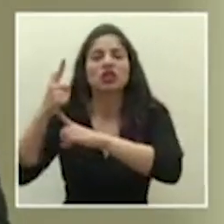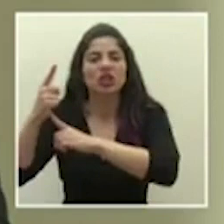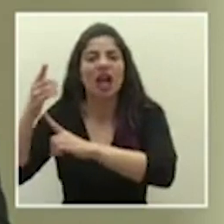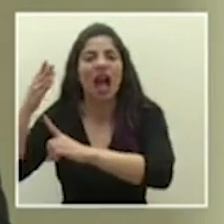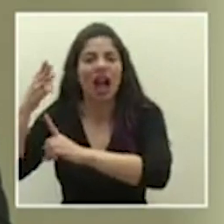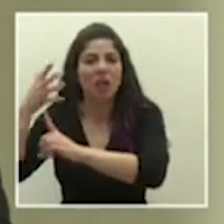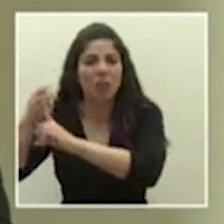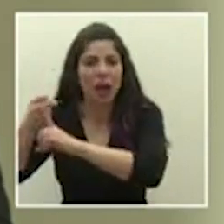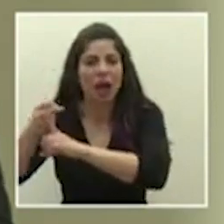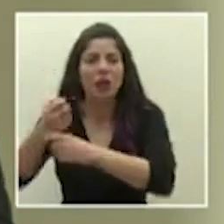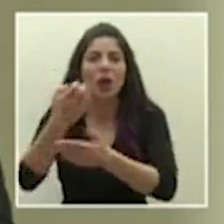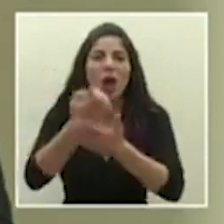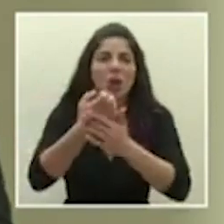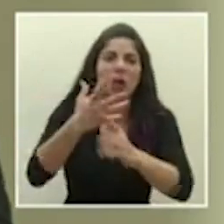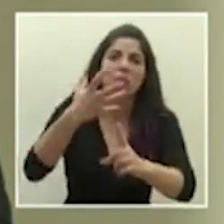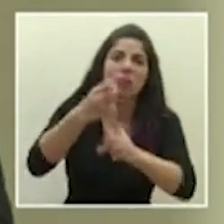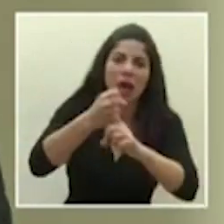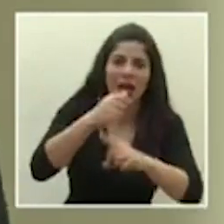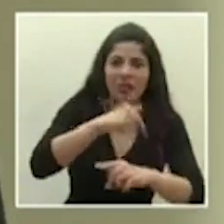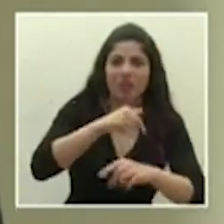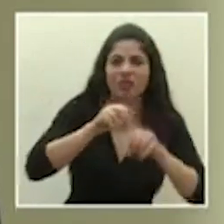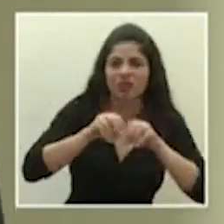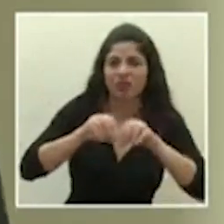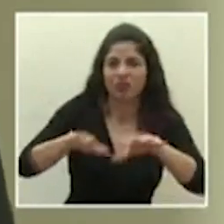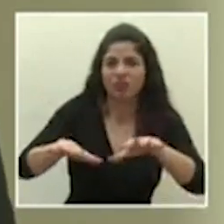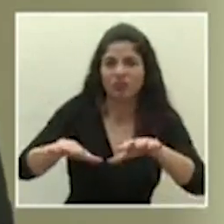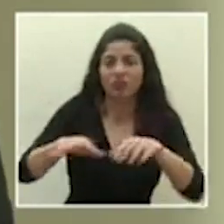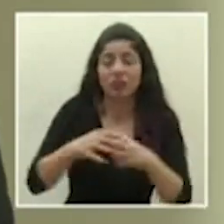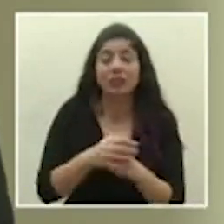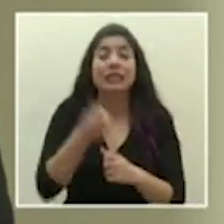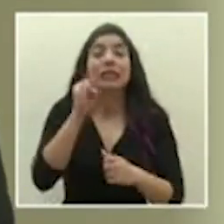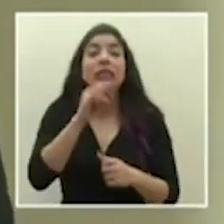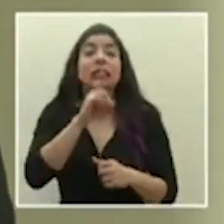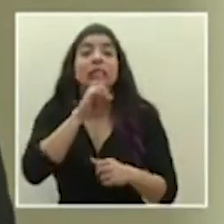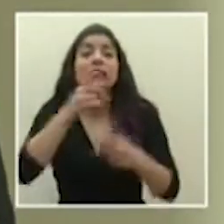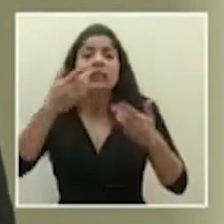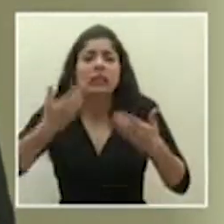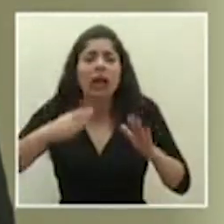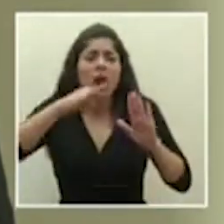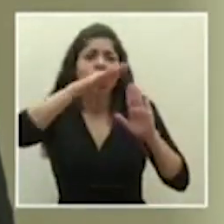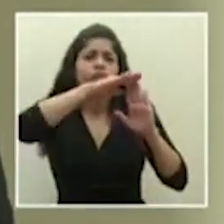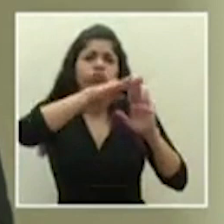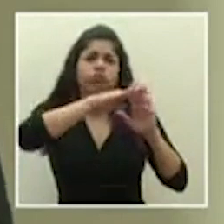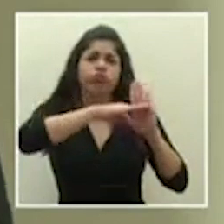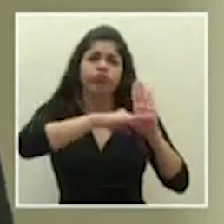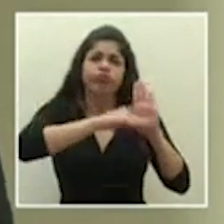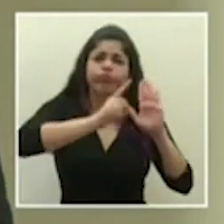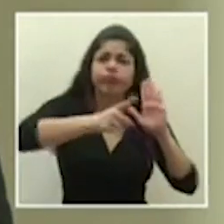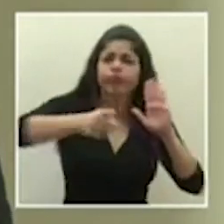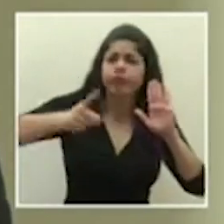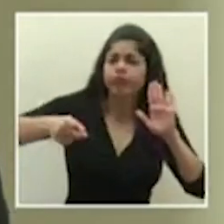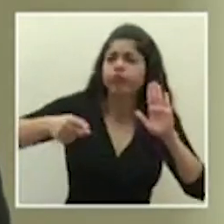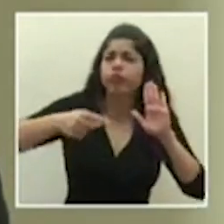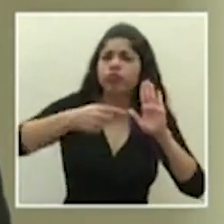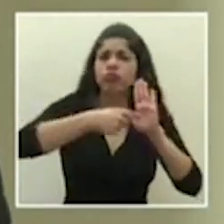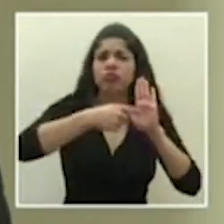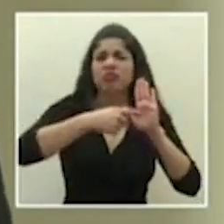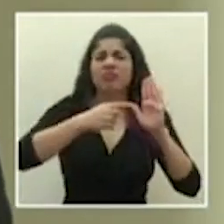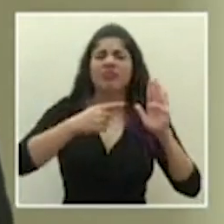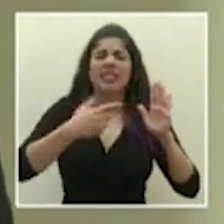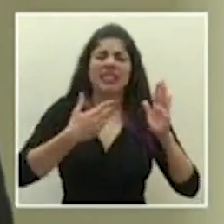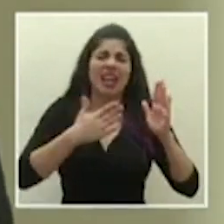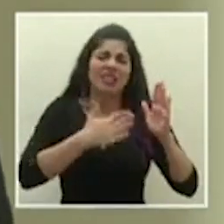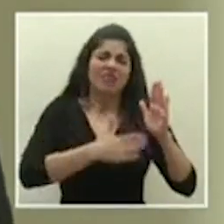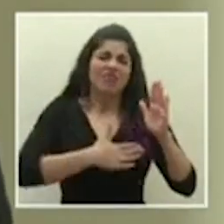económico. Si bien es cierto, hemos tomado medidas que han generado lamentablemente